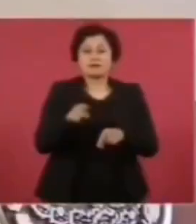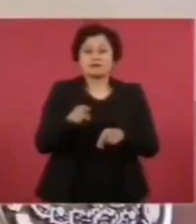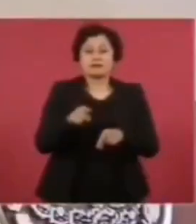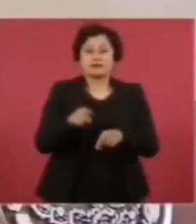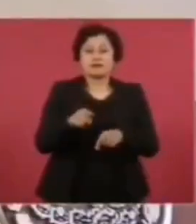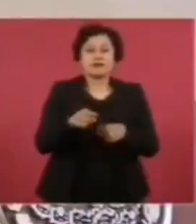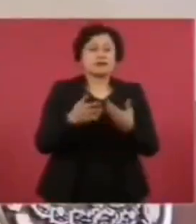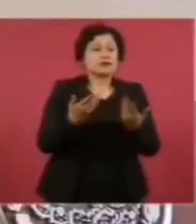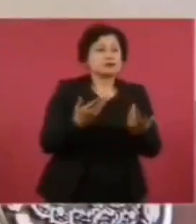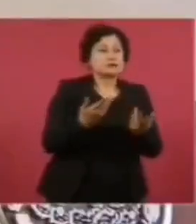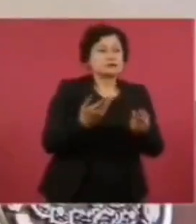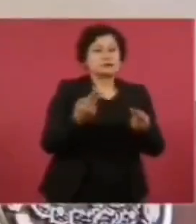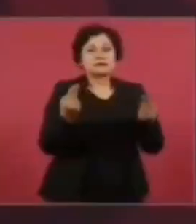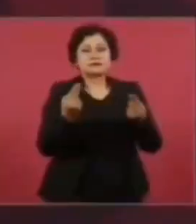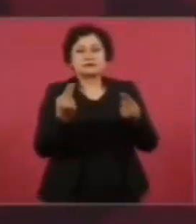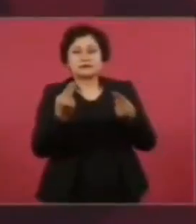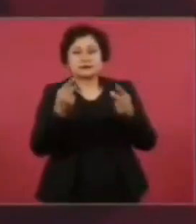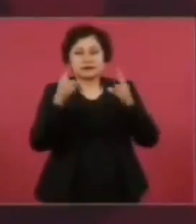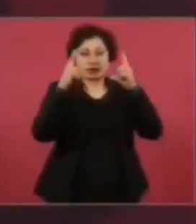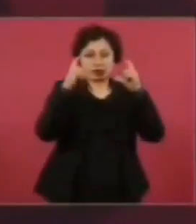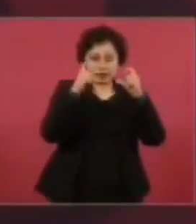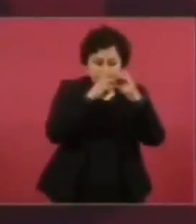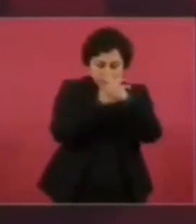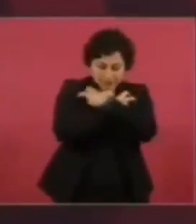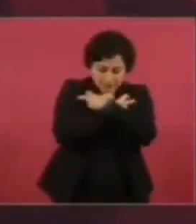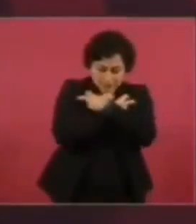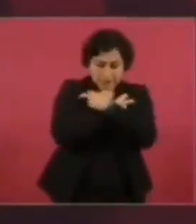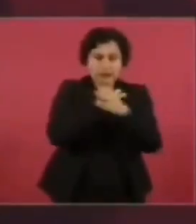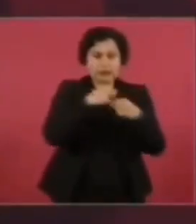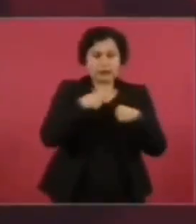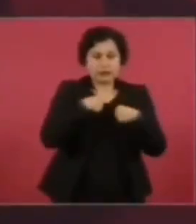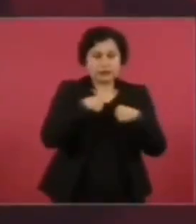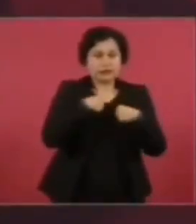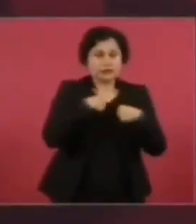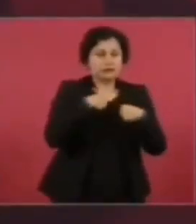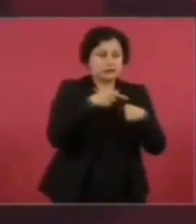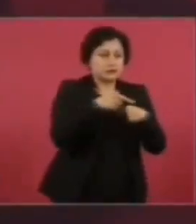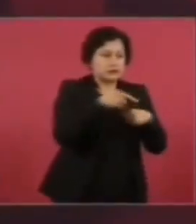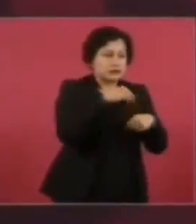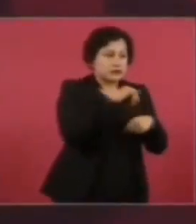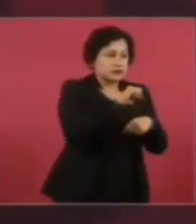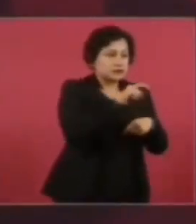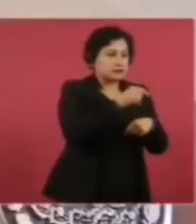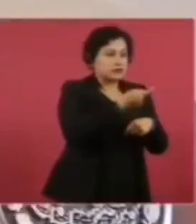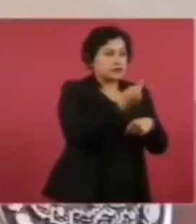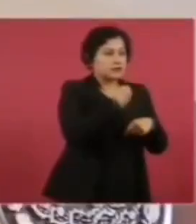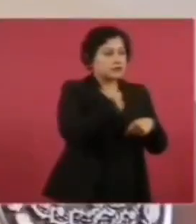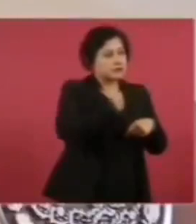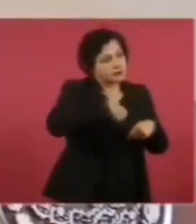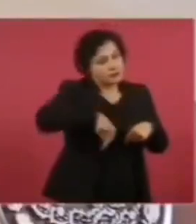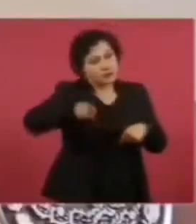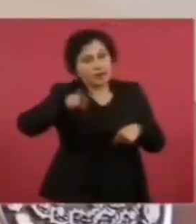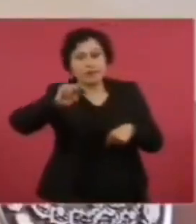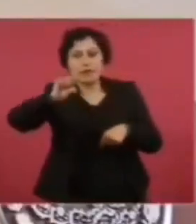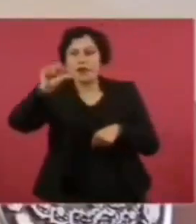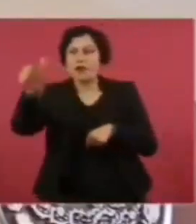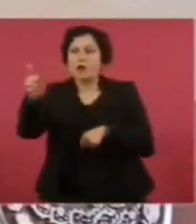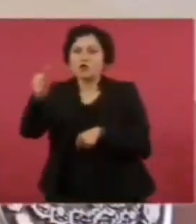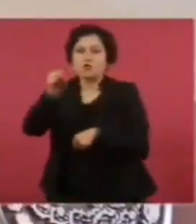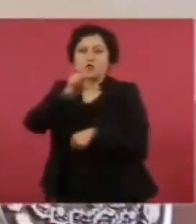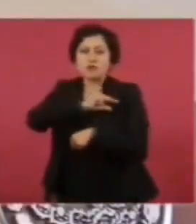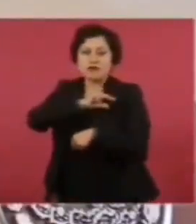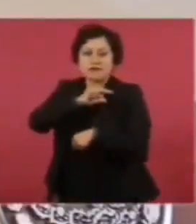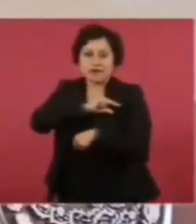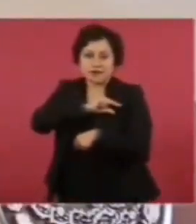y esa placa la tiene el servicio un privado, no la da el Issste. Se